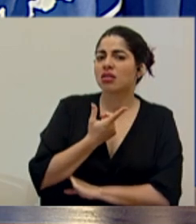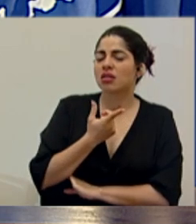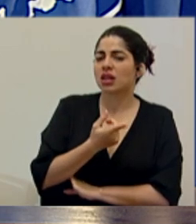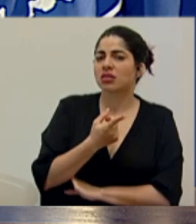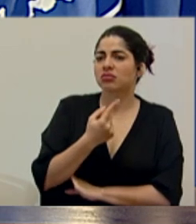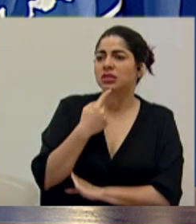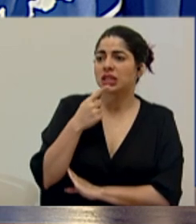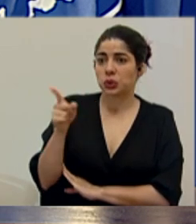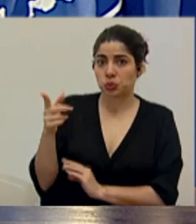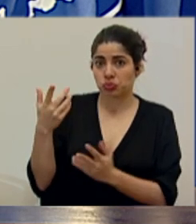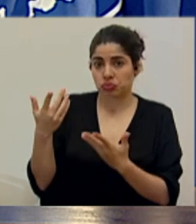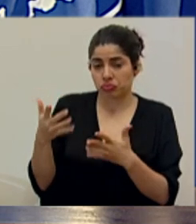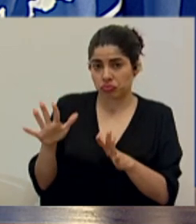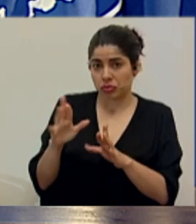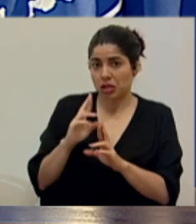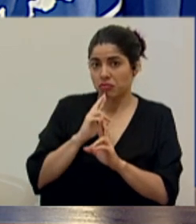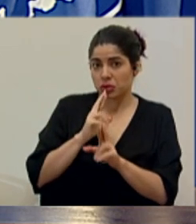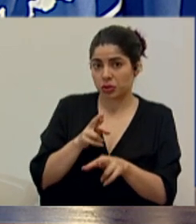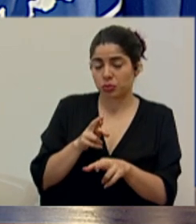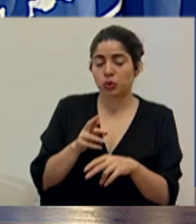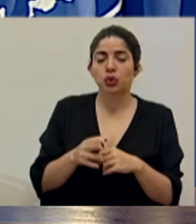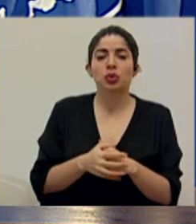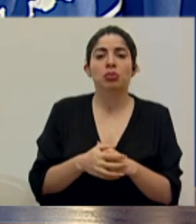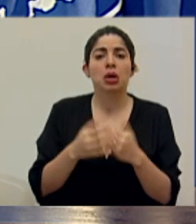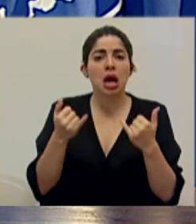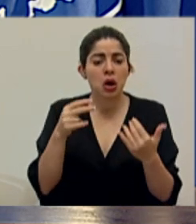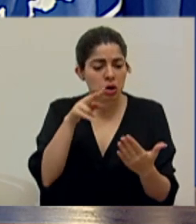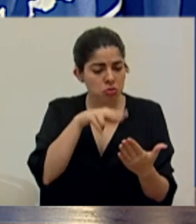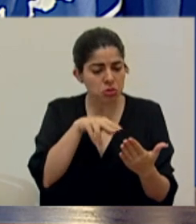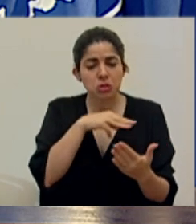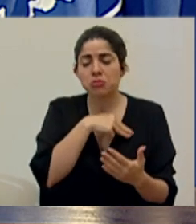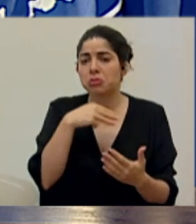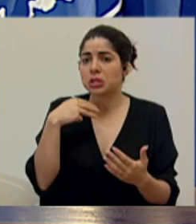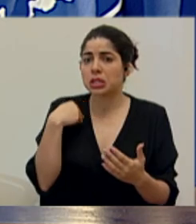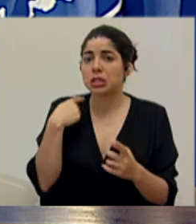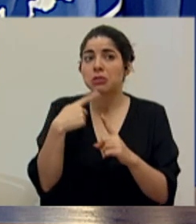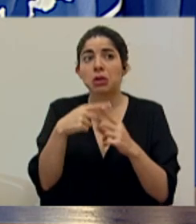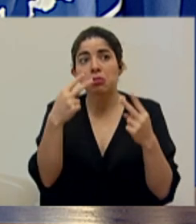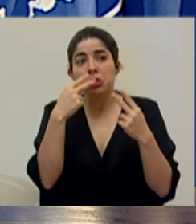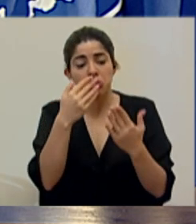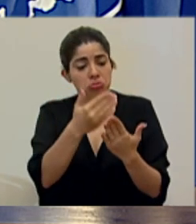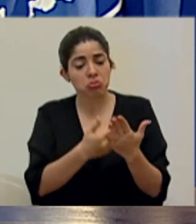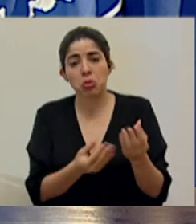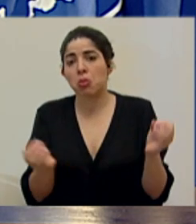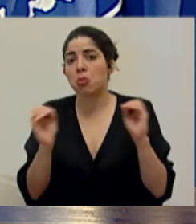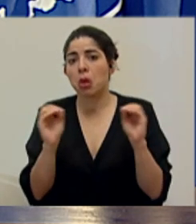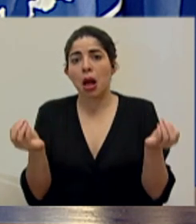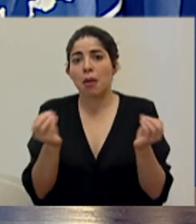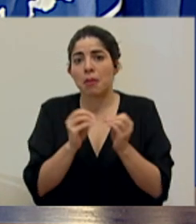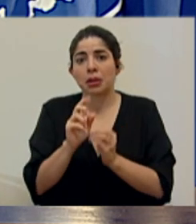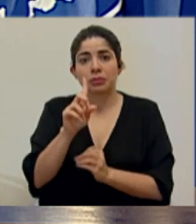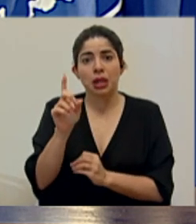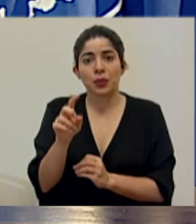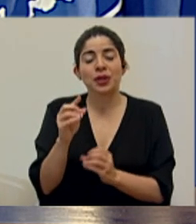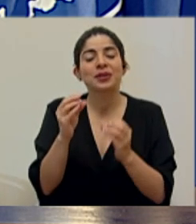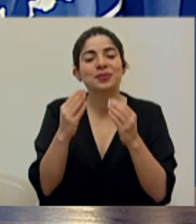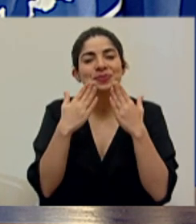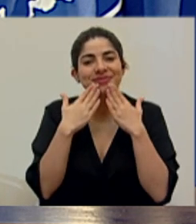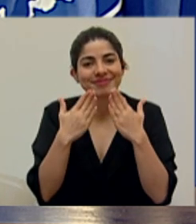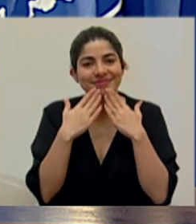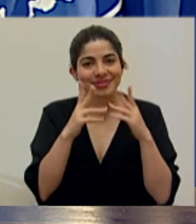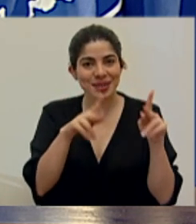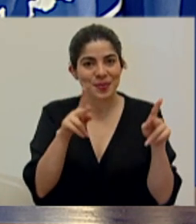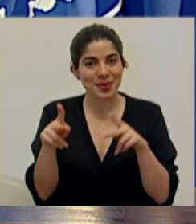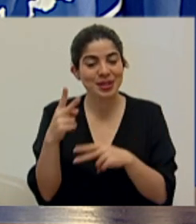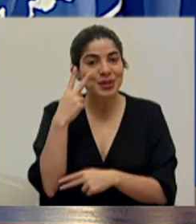del señor alcalde. Ya usted nos indicó. Por el momento, señor Ministro, y televidentes, no tenemos más consultas. Agradecemos a las personas